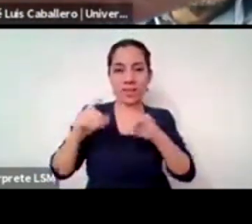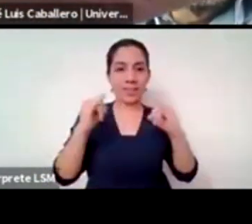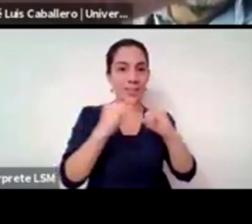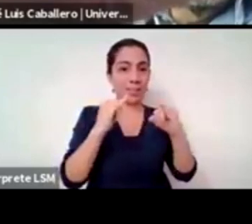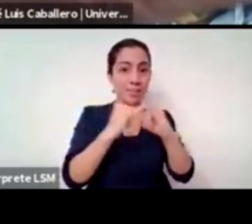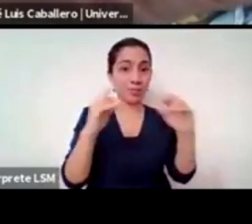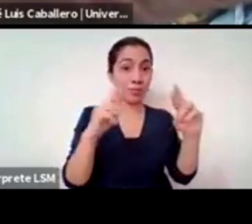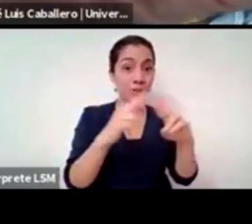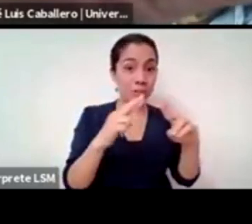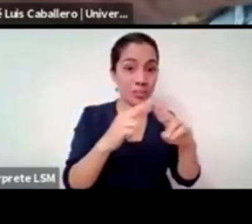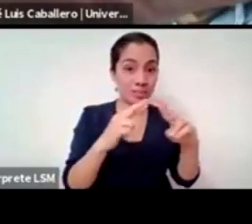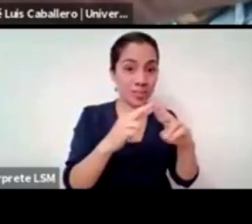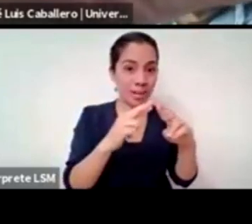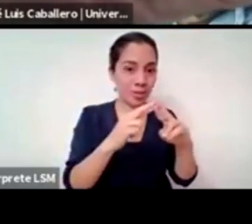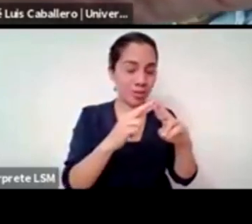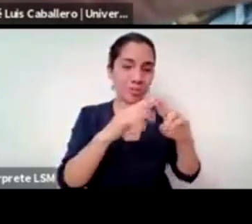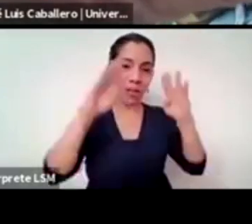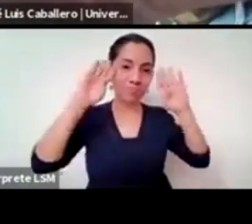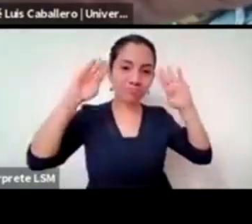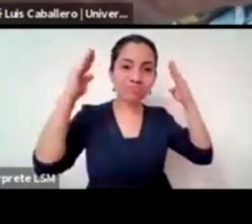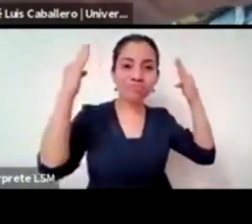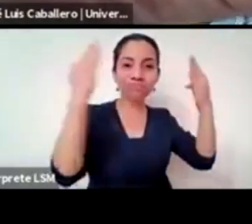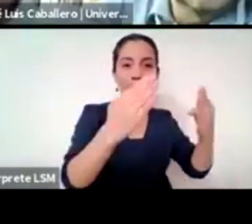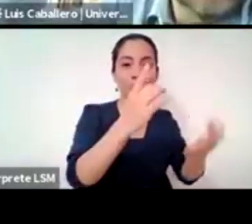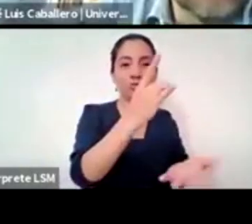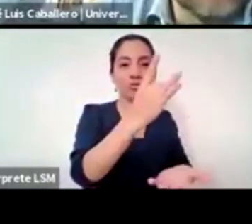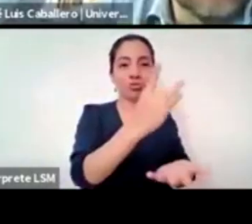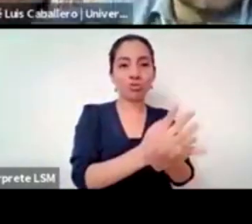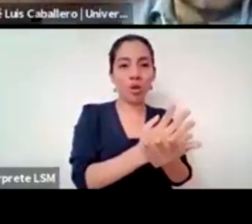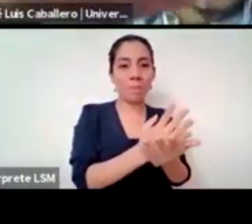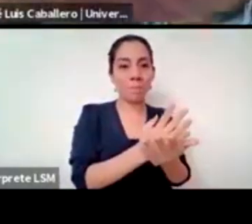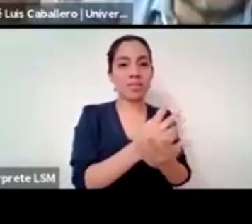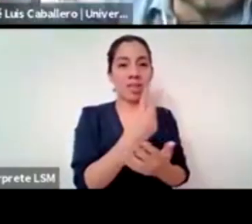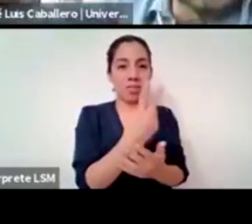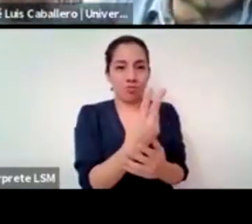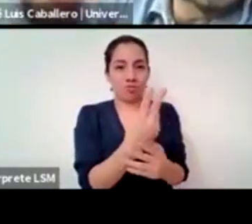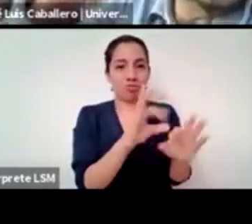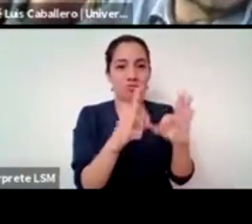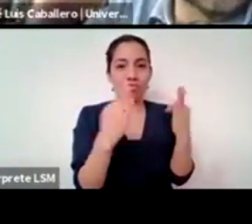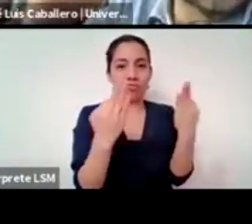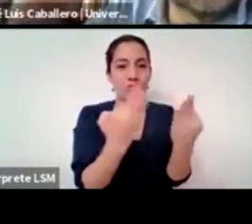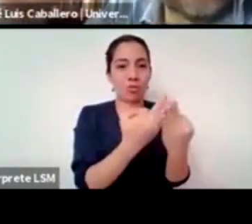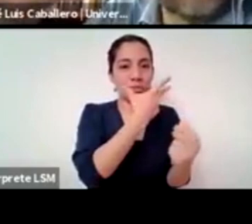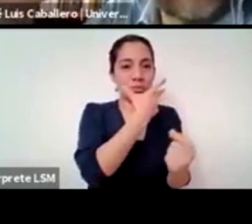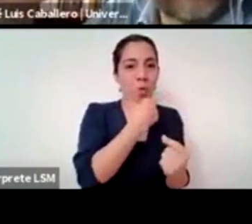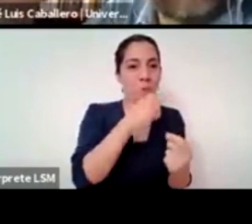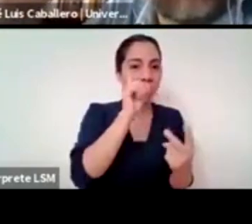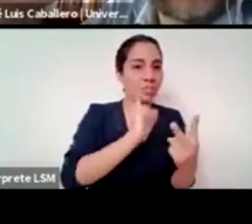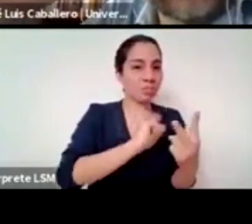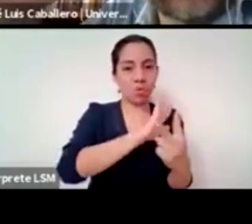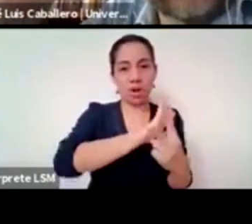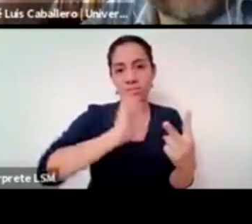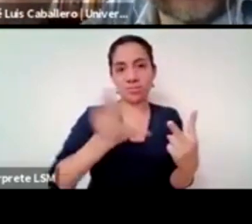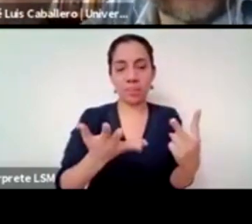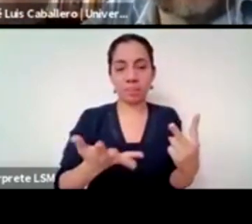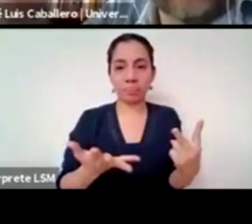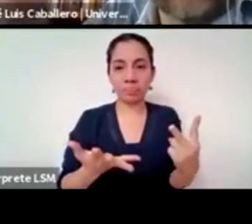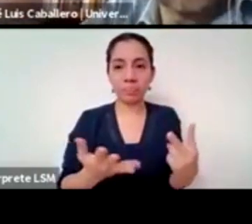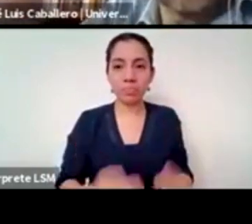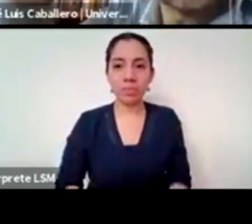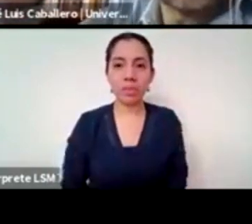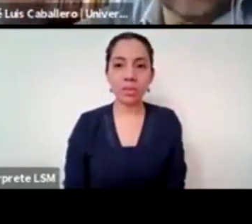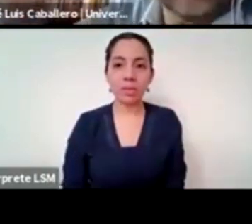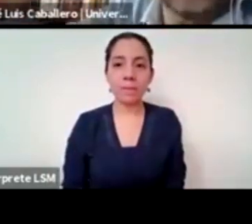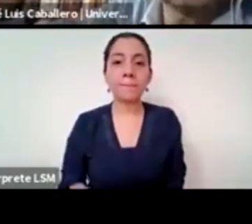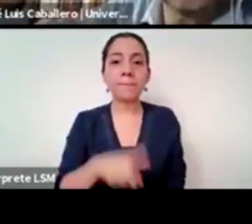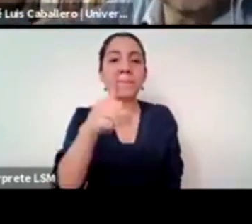la jerarquía católica claro Juan José si puedes ir cerrando nada más